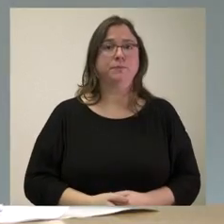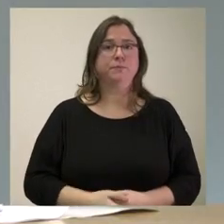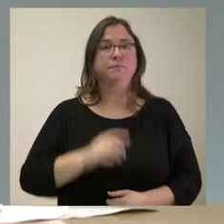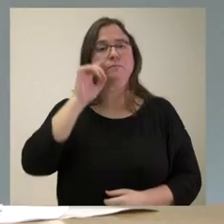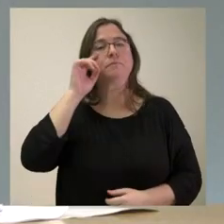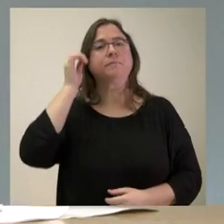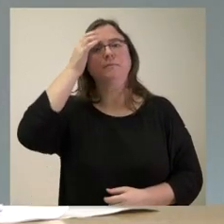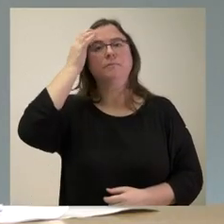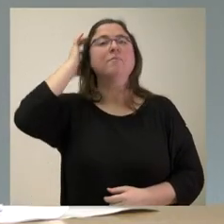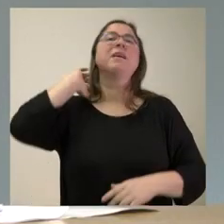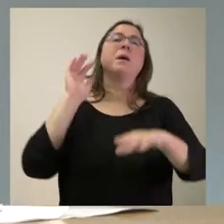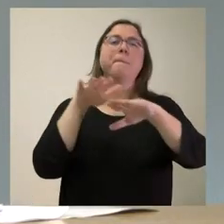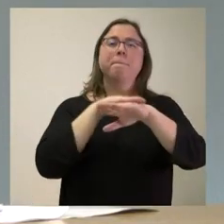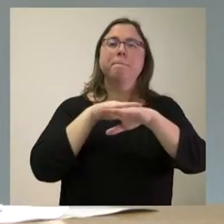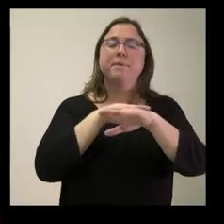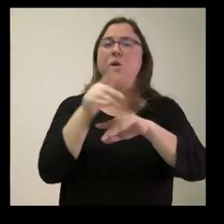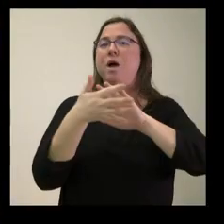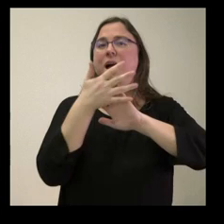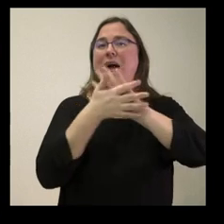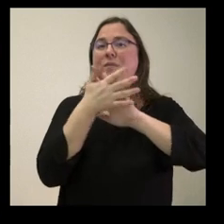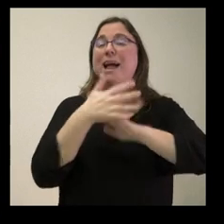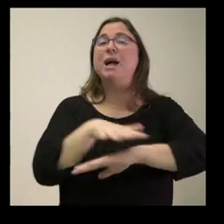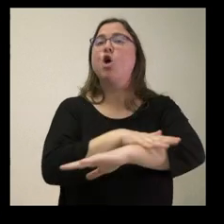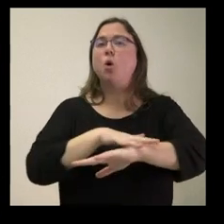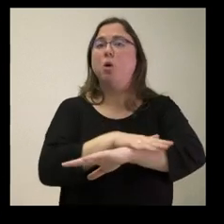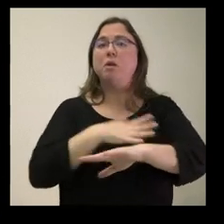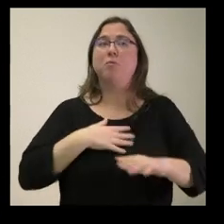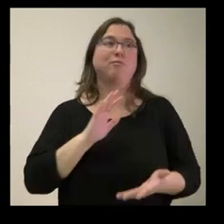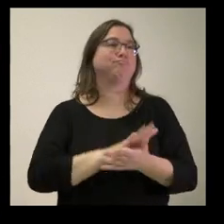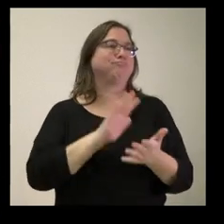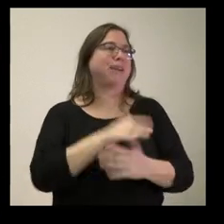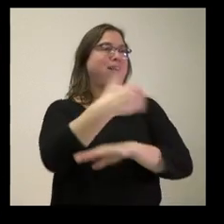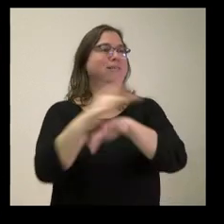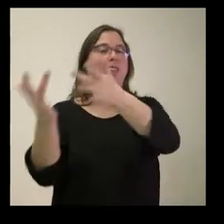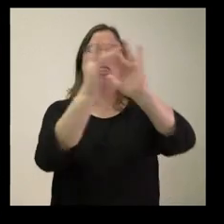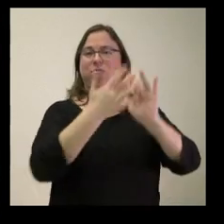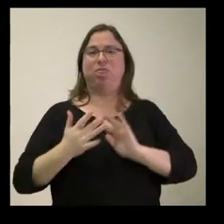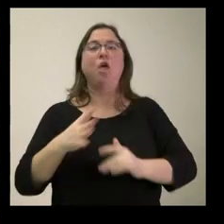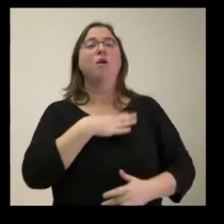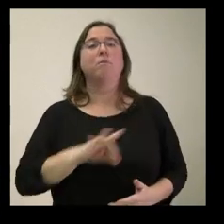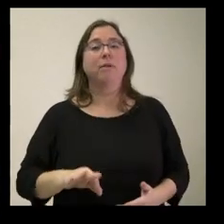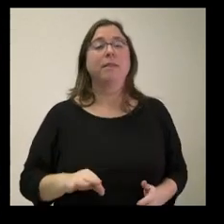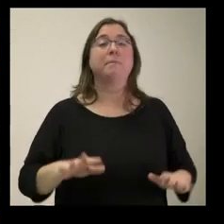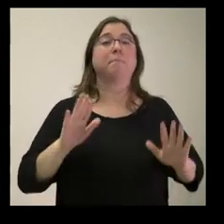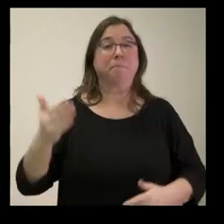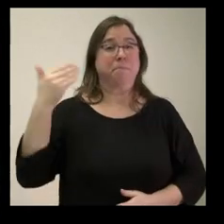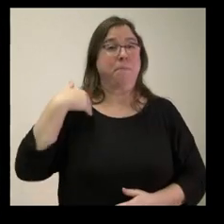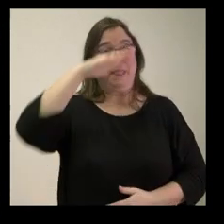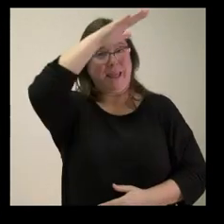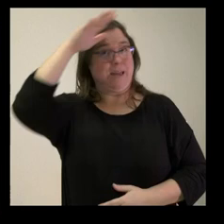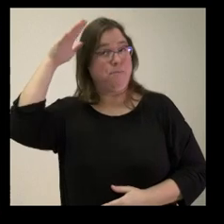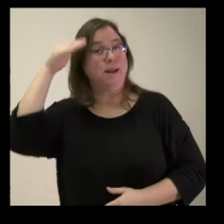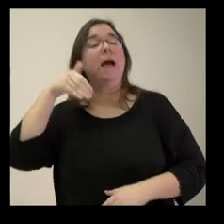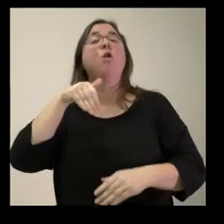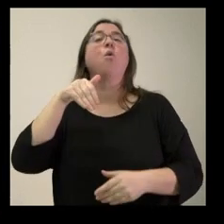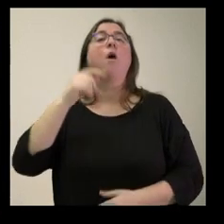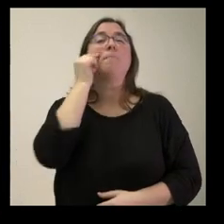Perdón. Habla usted de que el Gobierno puede ir tranquilamente por la calle con la ciudadanía que le vota o no. En verano, cuando acudió Mañueco a la Sierra de la